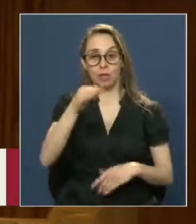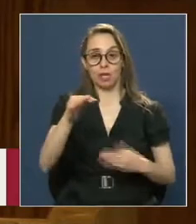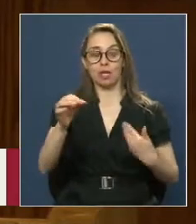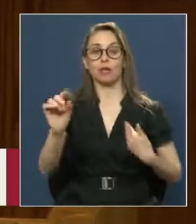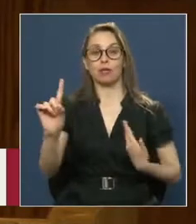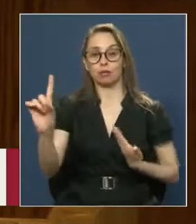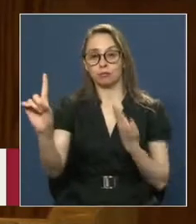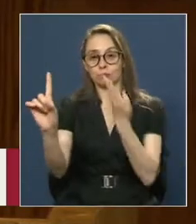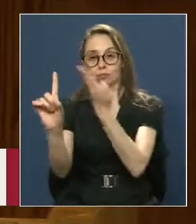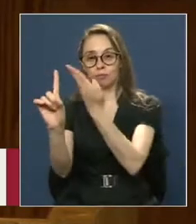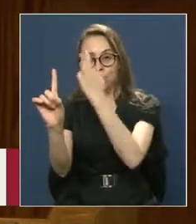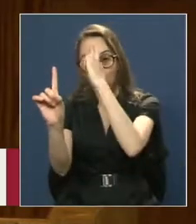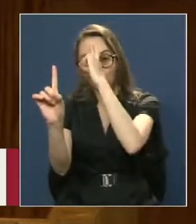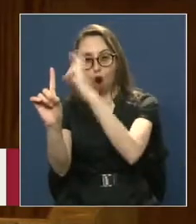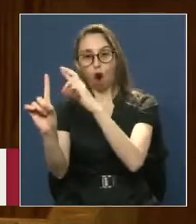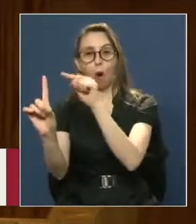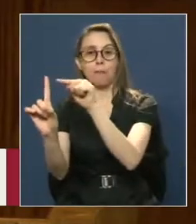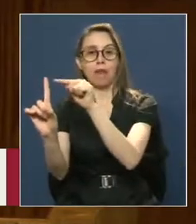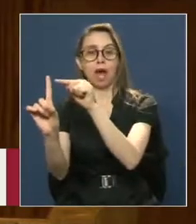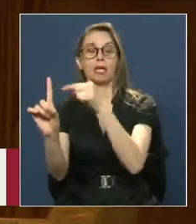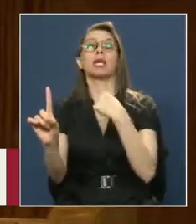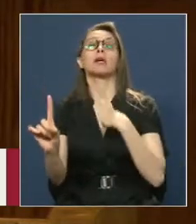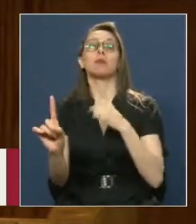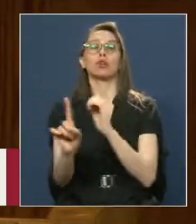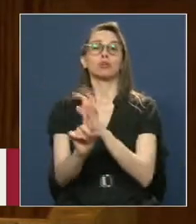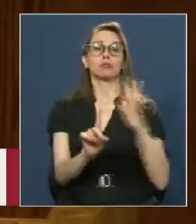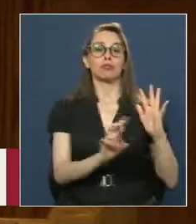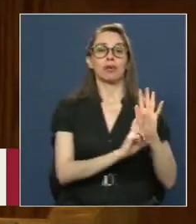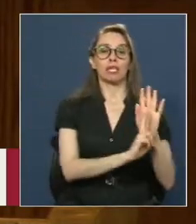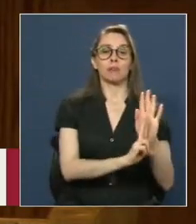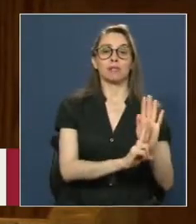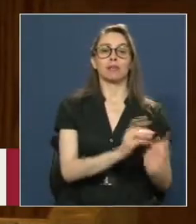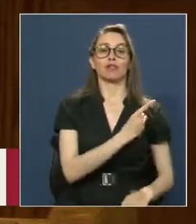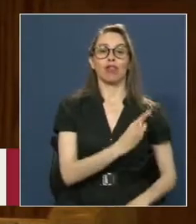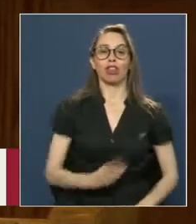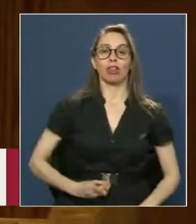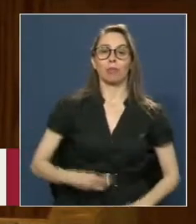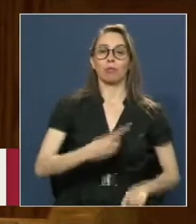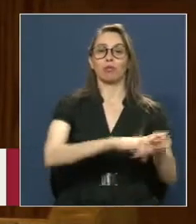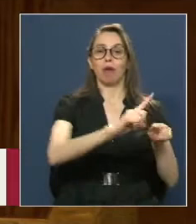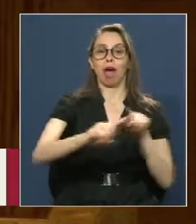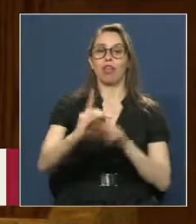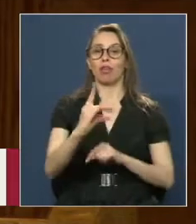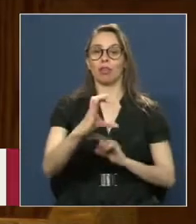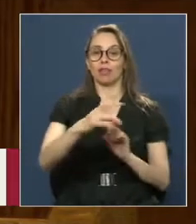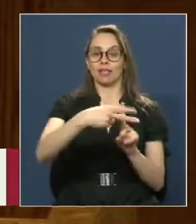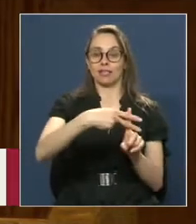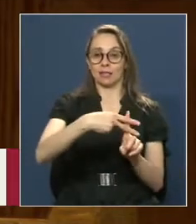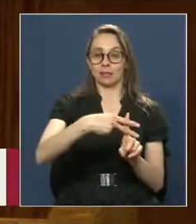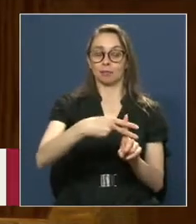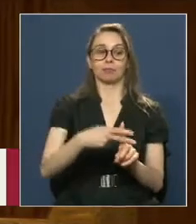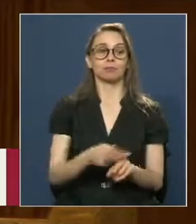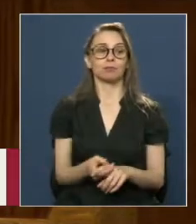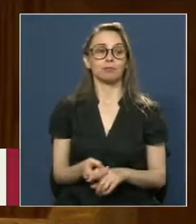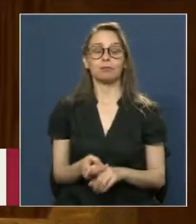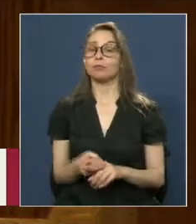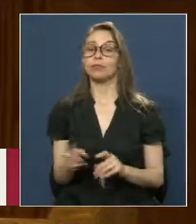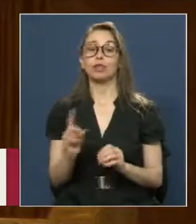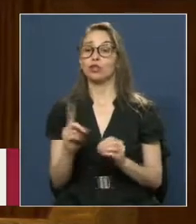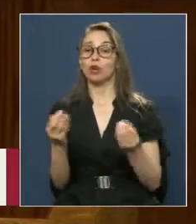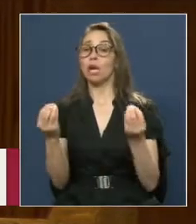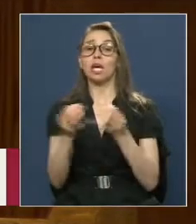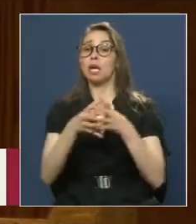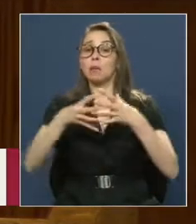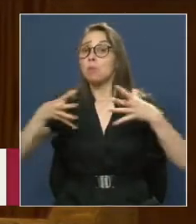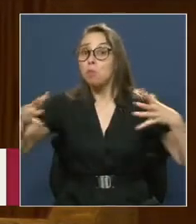Homenaje en representación De los diputados De la democracia cristiana No son muchos Los